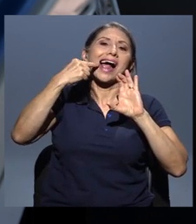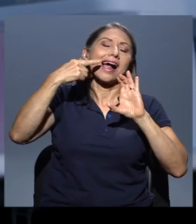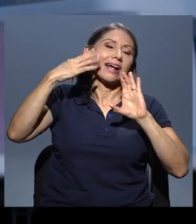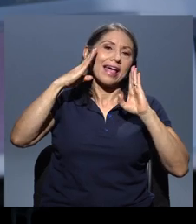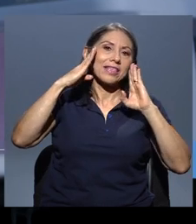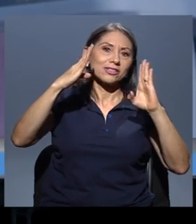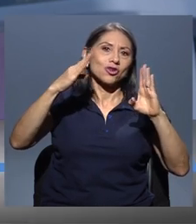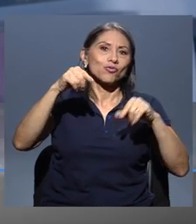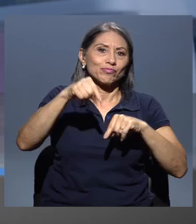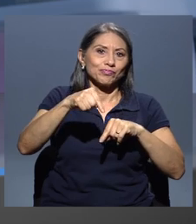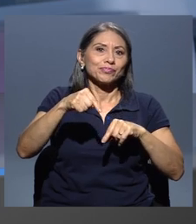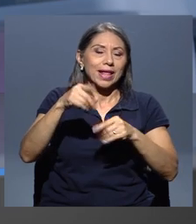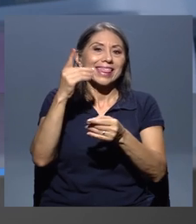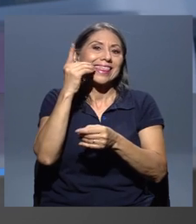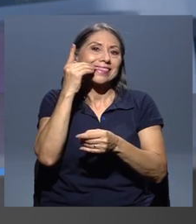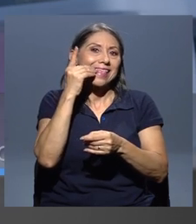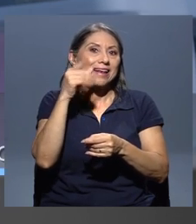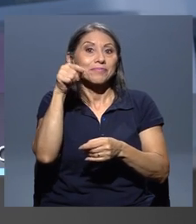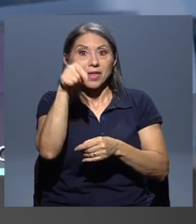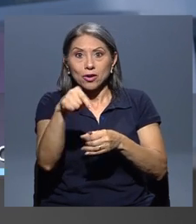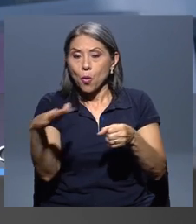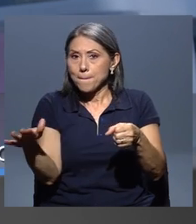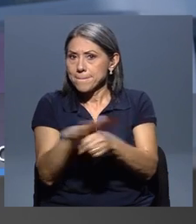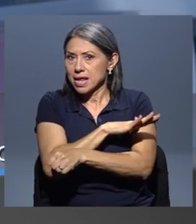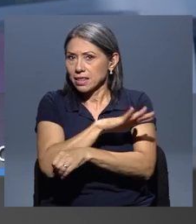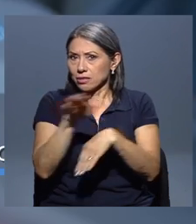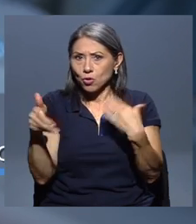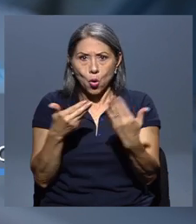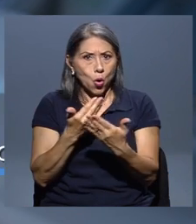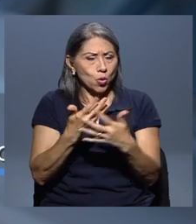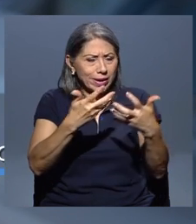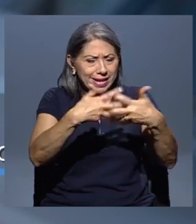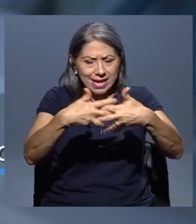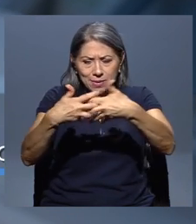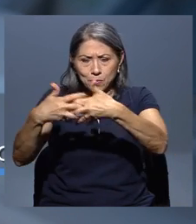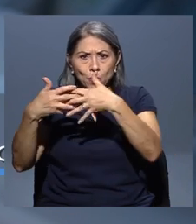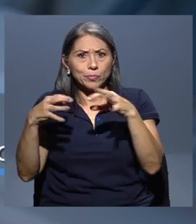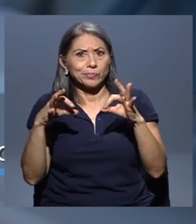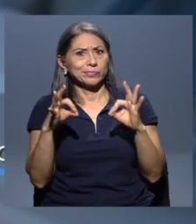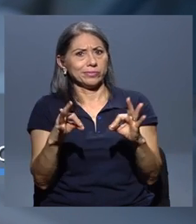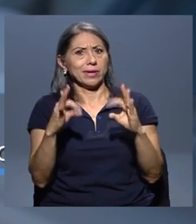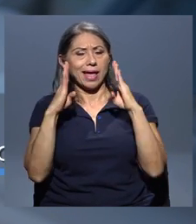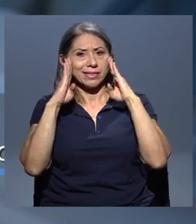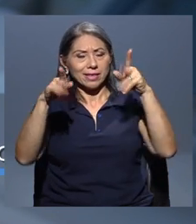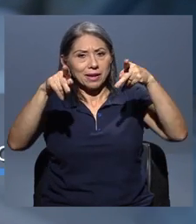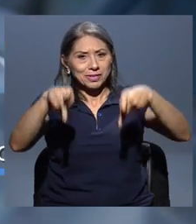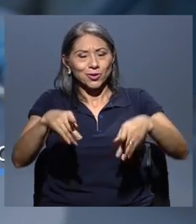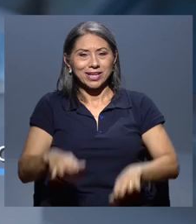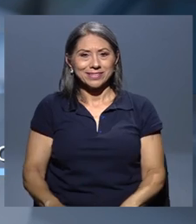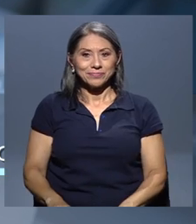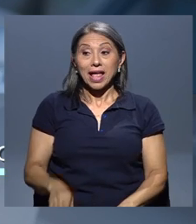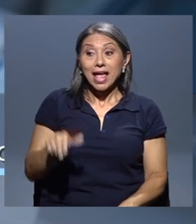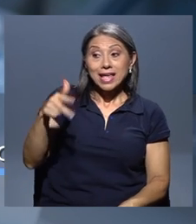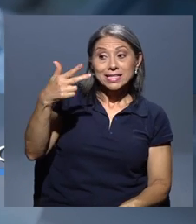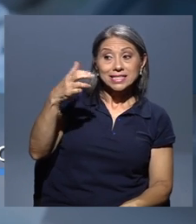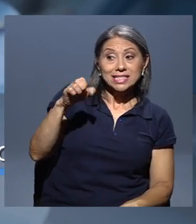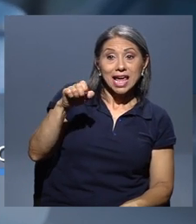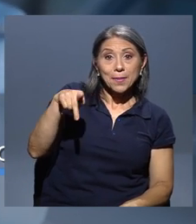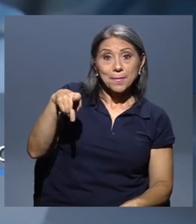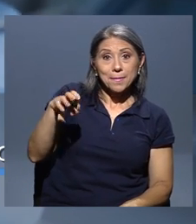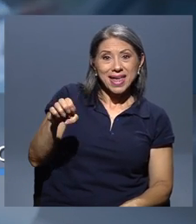se va a dar la atención a las personas. En realidad, Chépez de Baña, con este convenio, ellos lo que van a hacer es